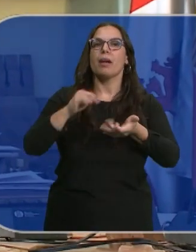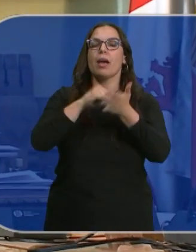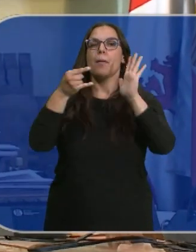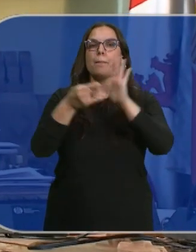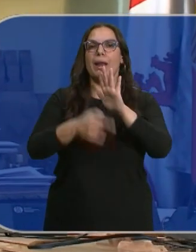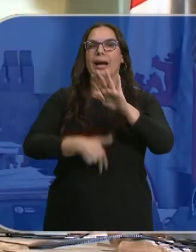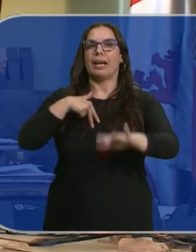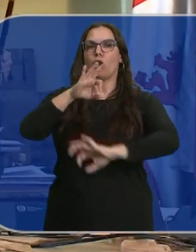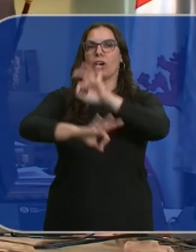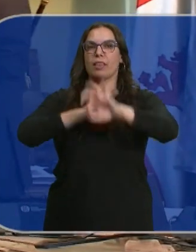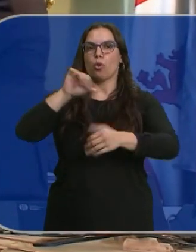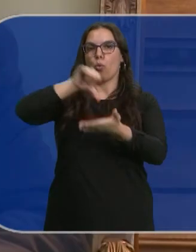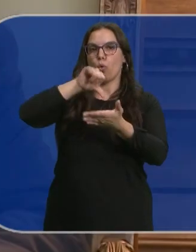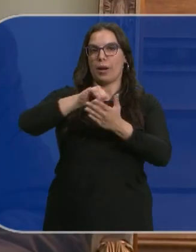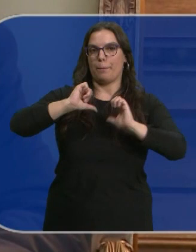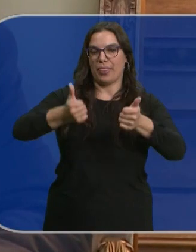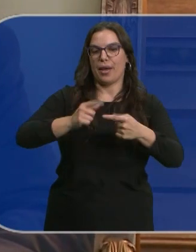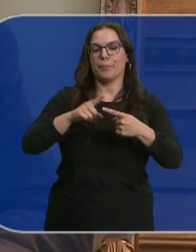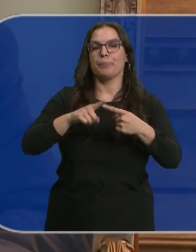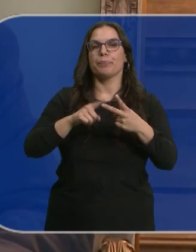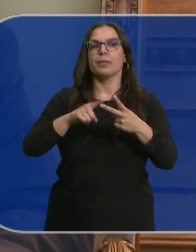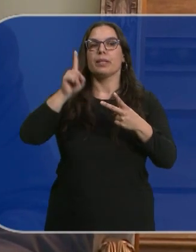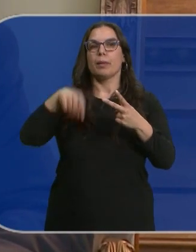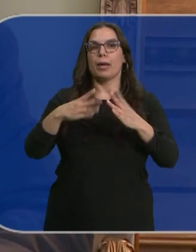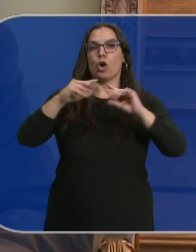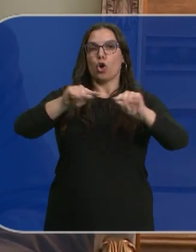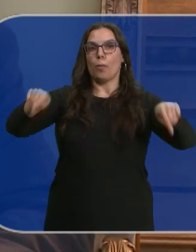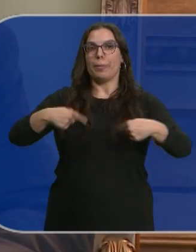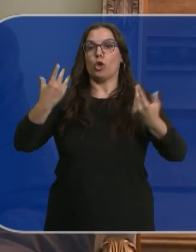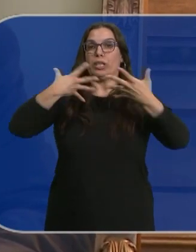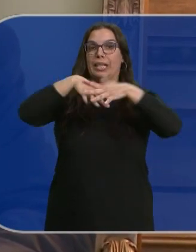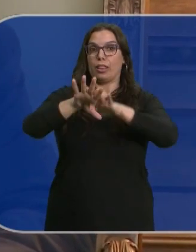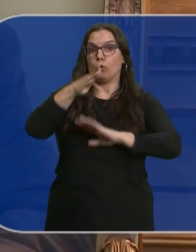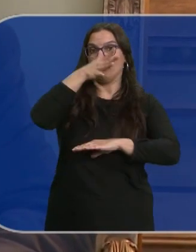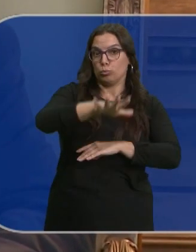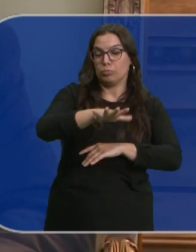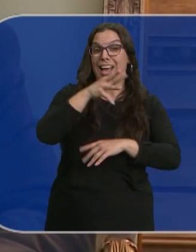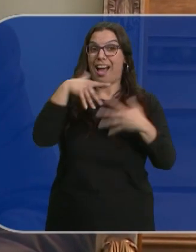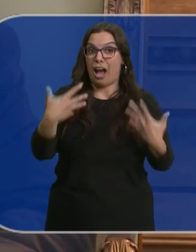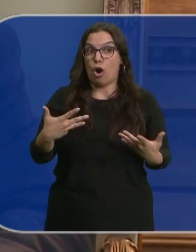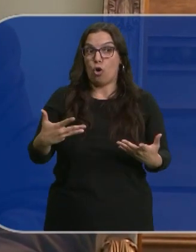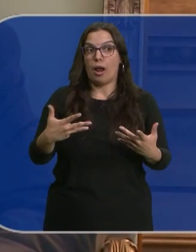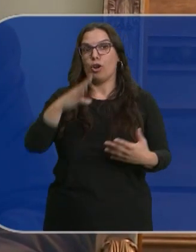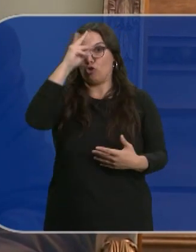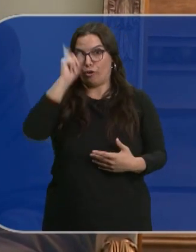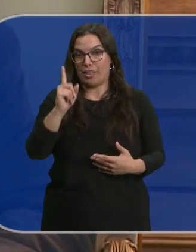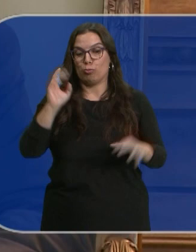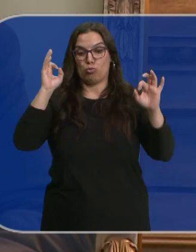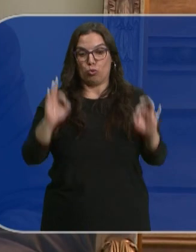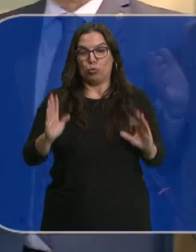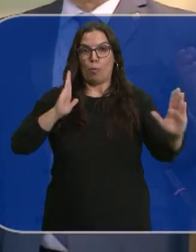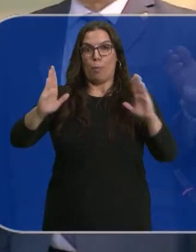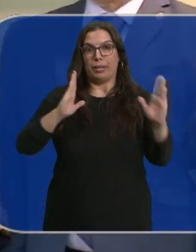General de Ordenación Urbana, denunciar el actual convenio de integración. Estamos en un momento, no lo podemos olvidar todos,